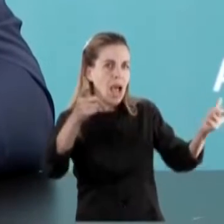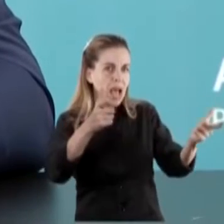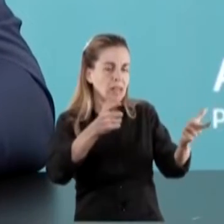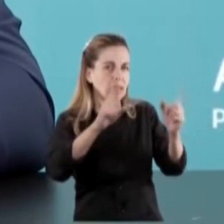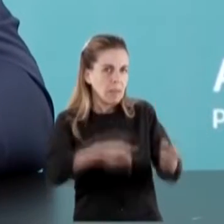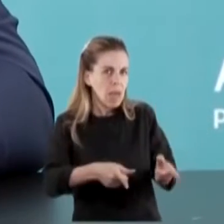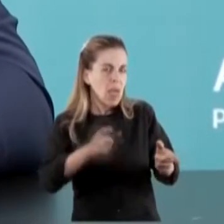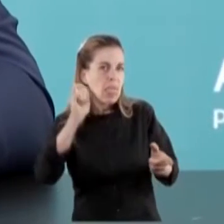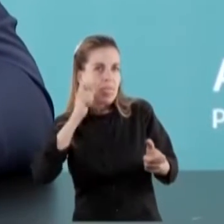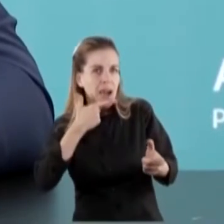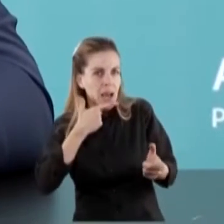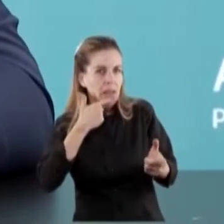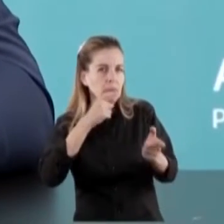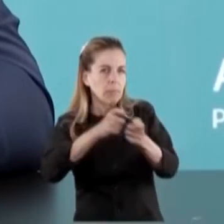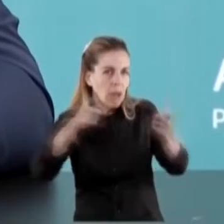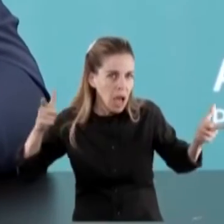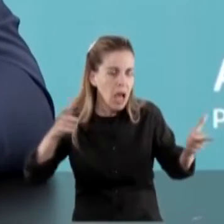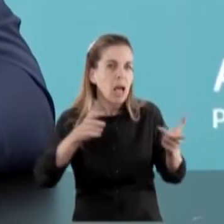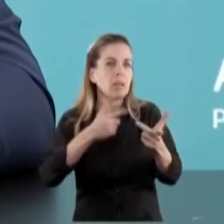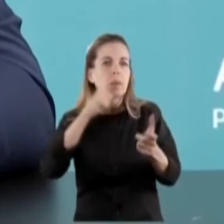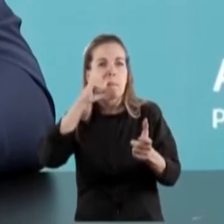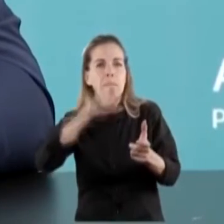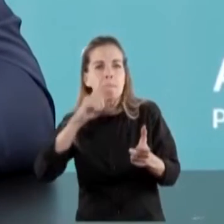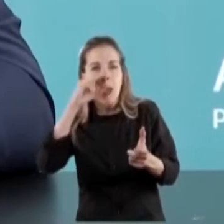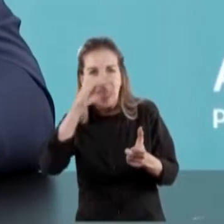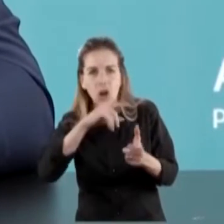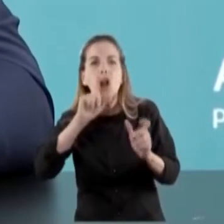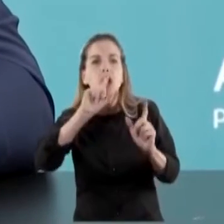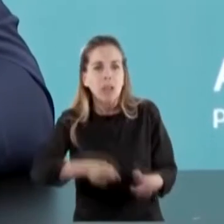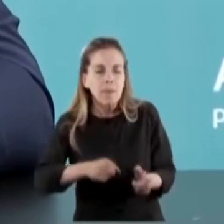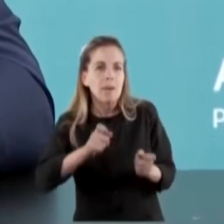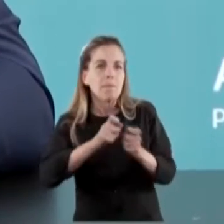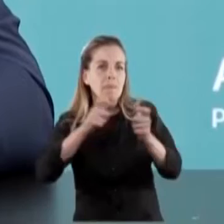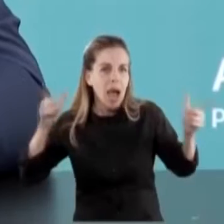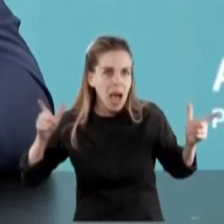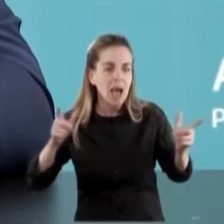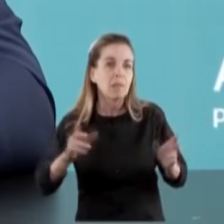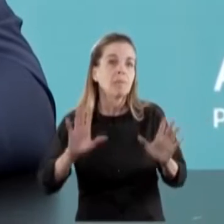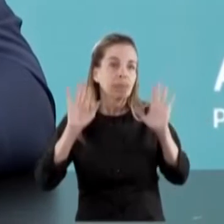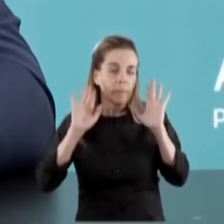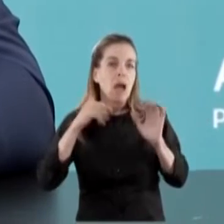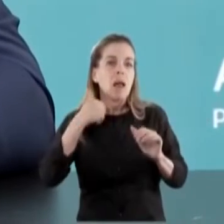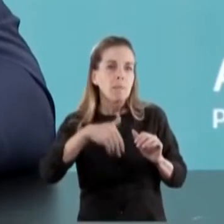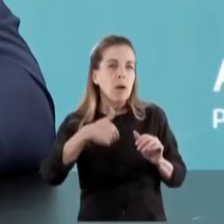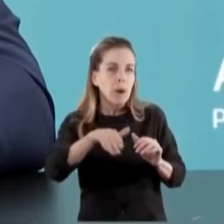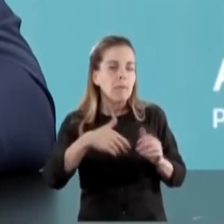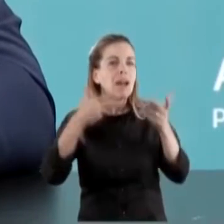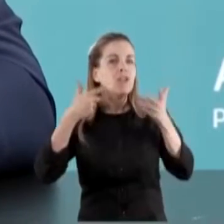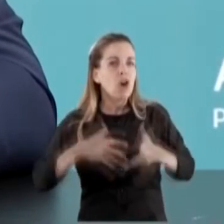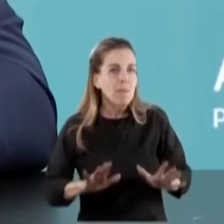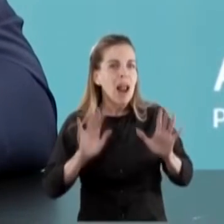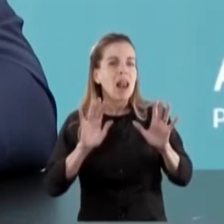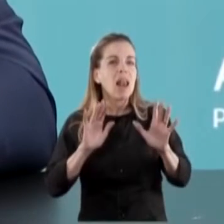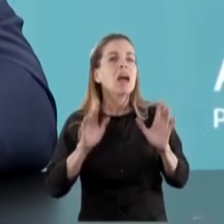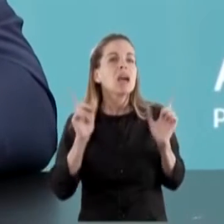aumentar la cantidad de producción de petróleo. Felizmente se están empezando a normalizar progresivamente